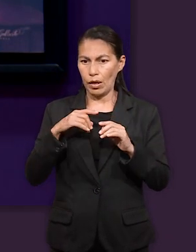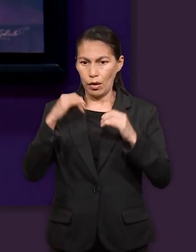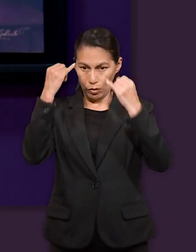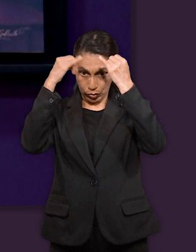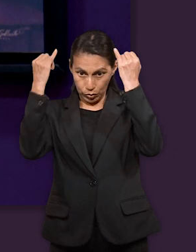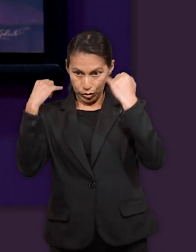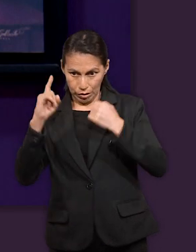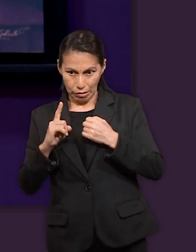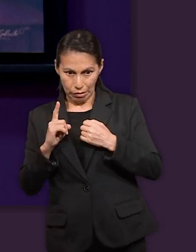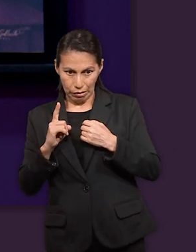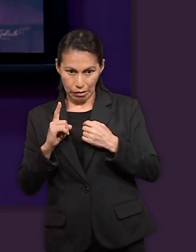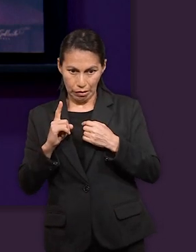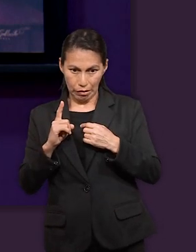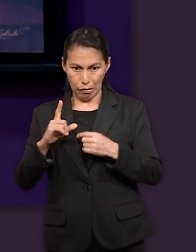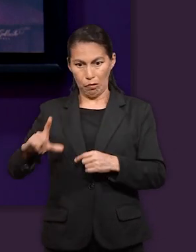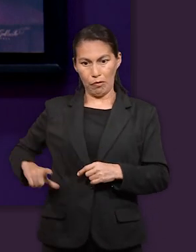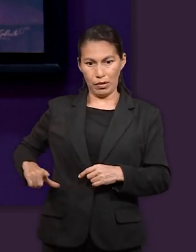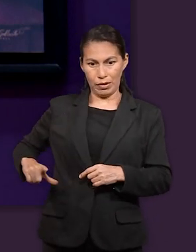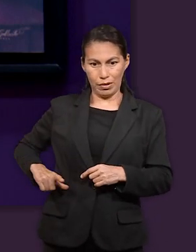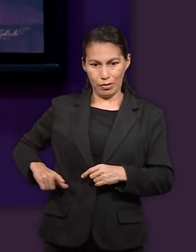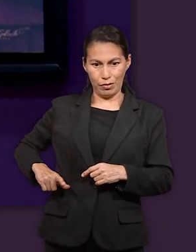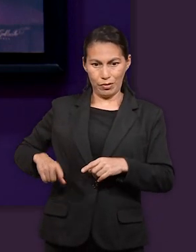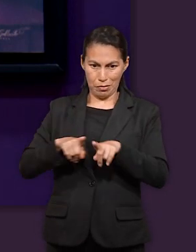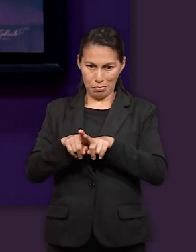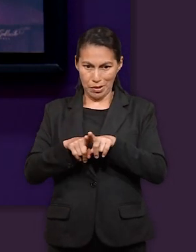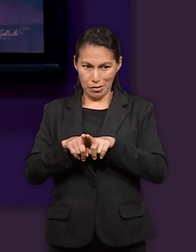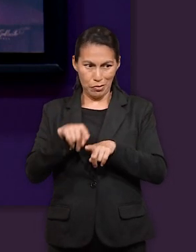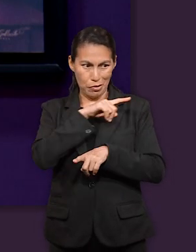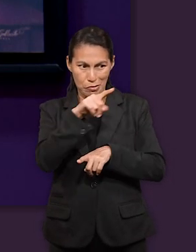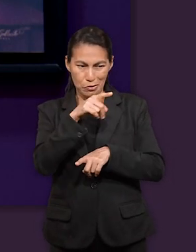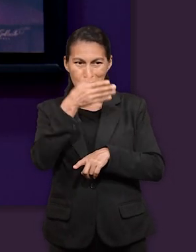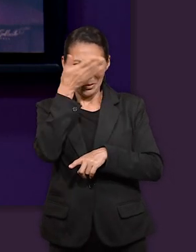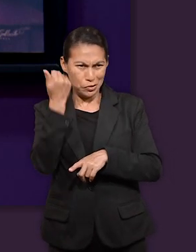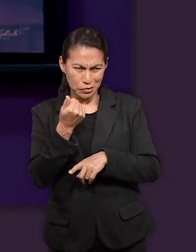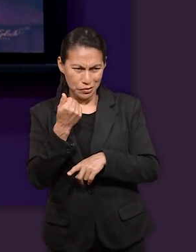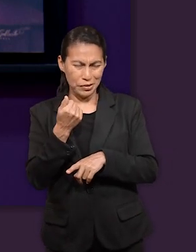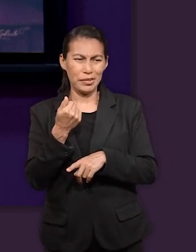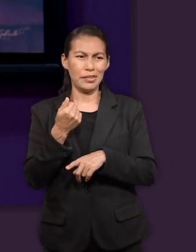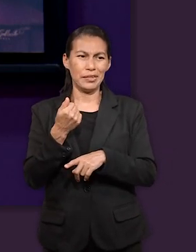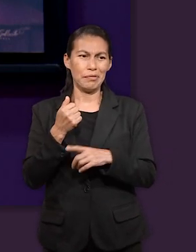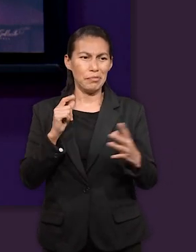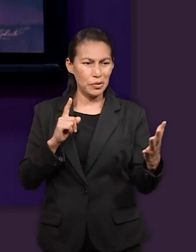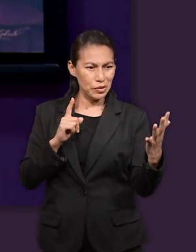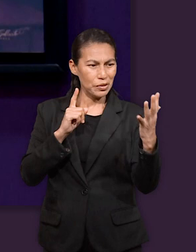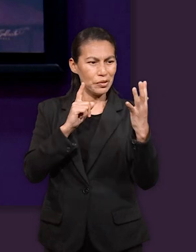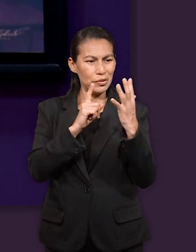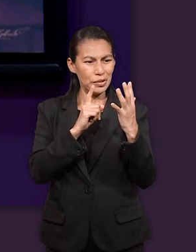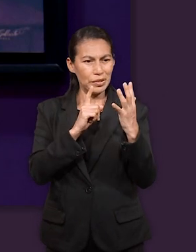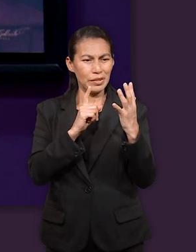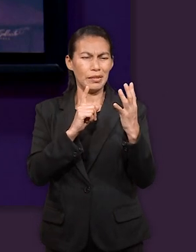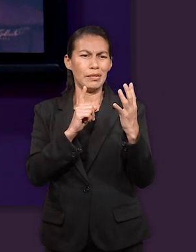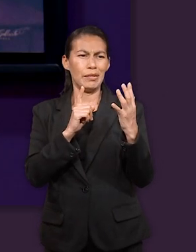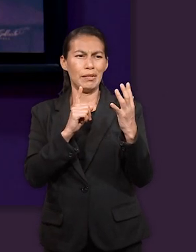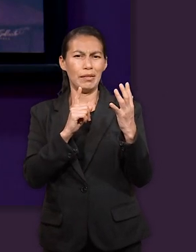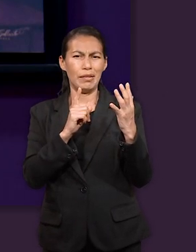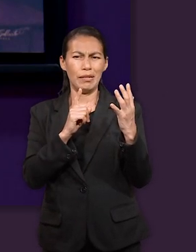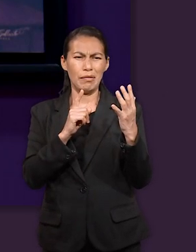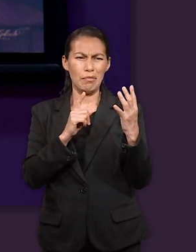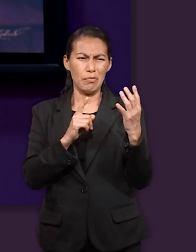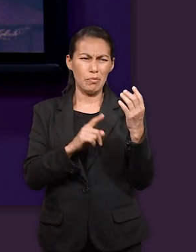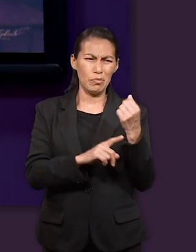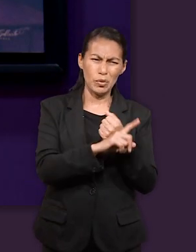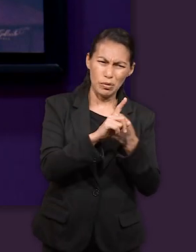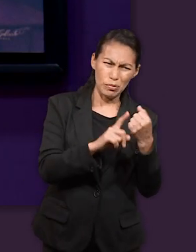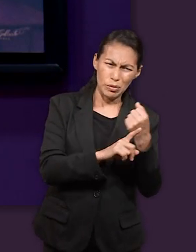hermanos y ellos no sabían que el gobernador era José pues y al ver las